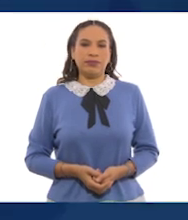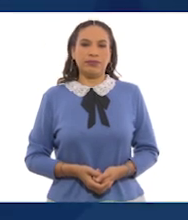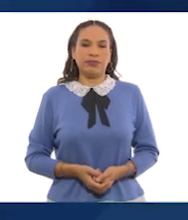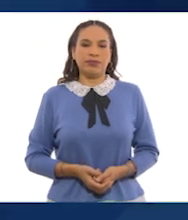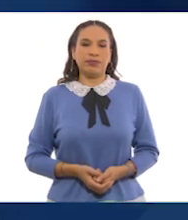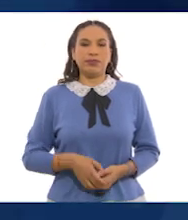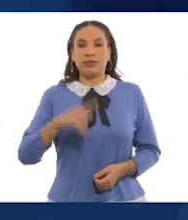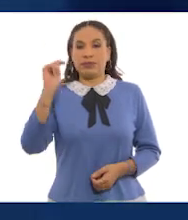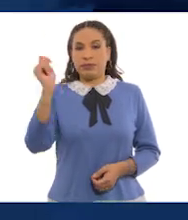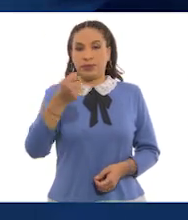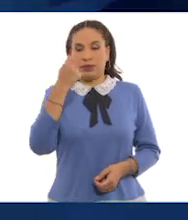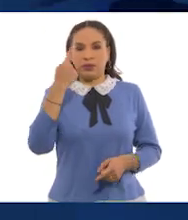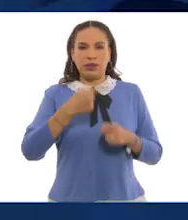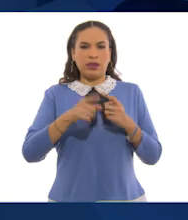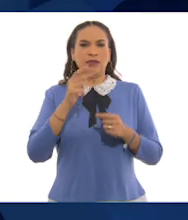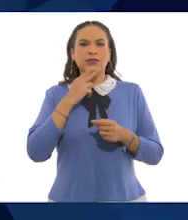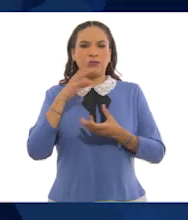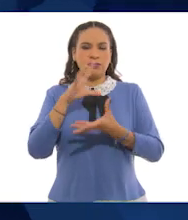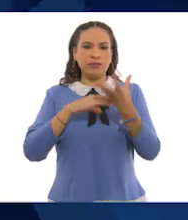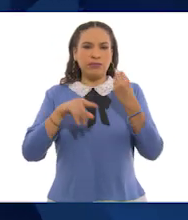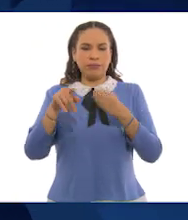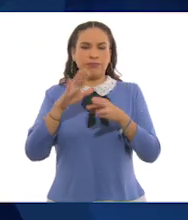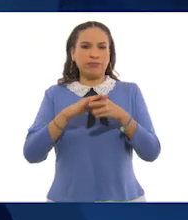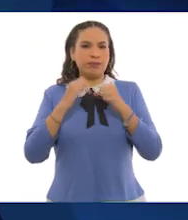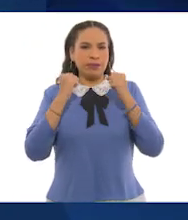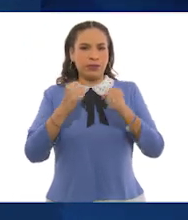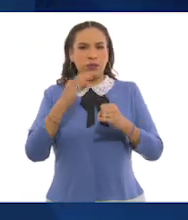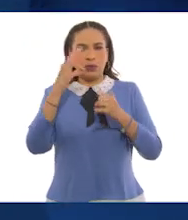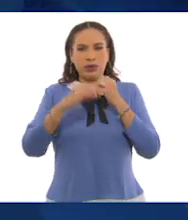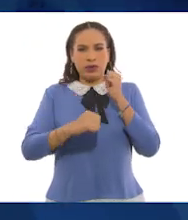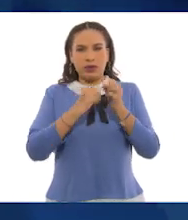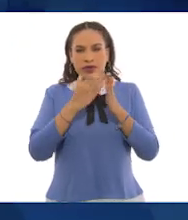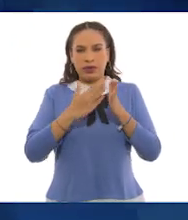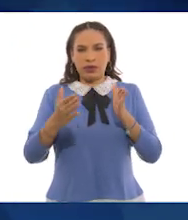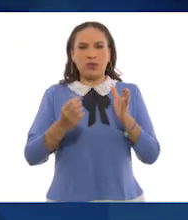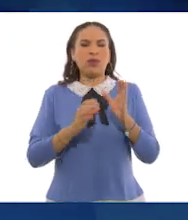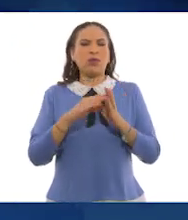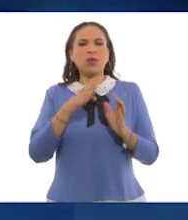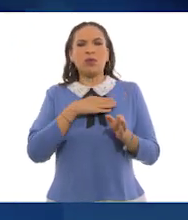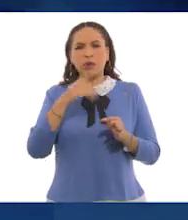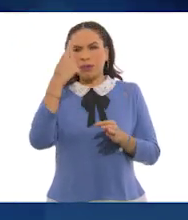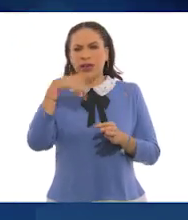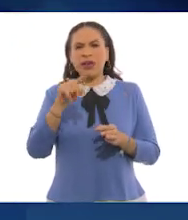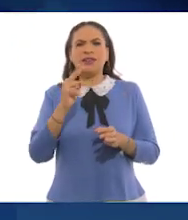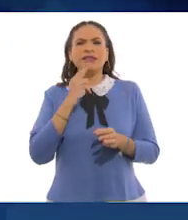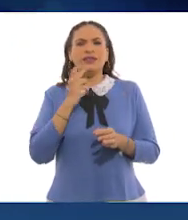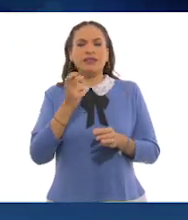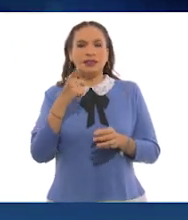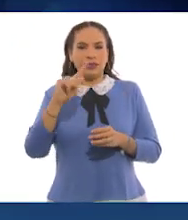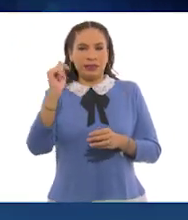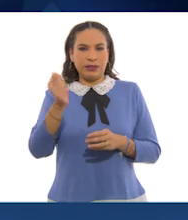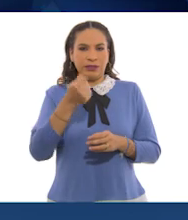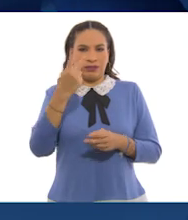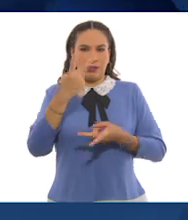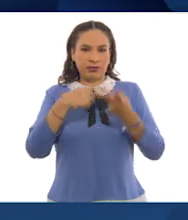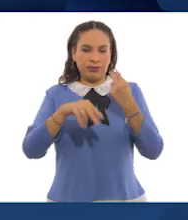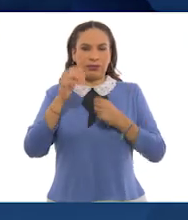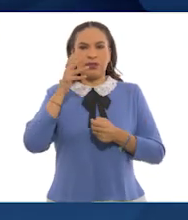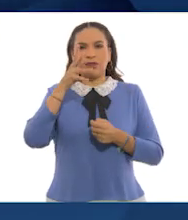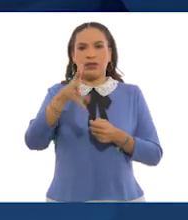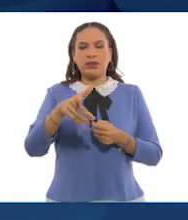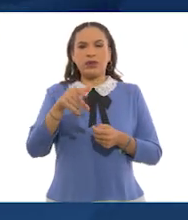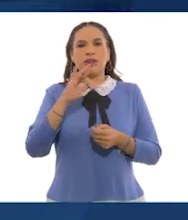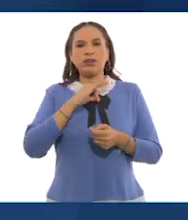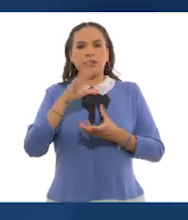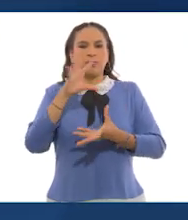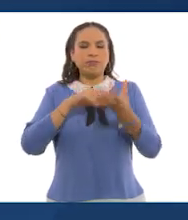La tecnología y la sustentabilidad han tomado mucha fuerza en los últimos años y hay una muy buena razón para ello. La tecnología nos acerca al futuro y la